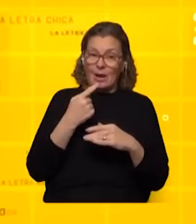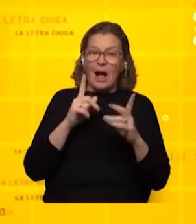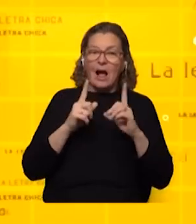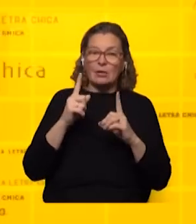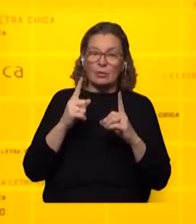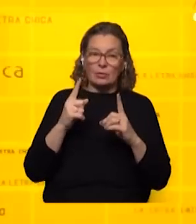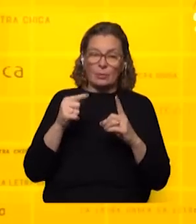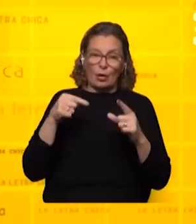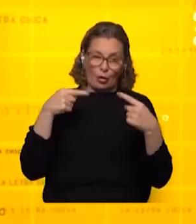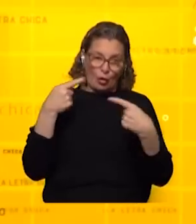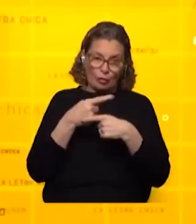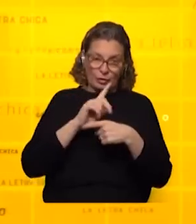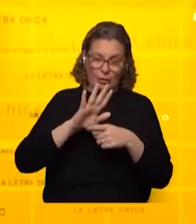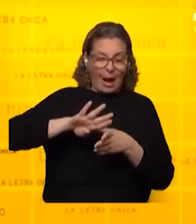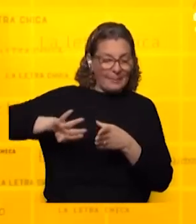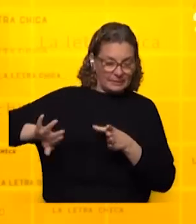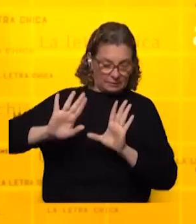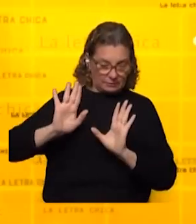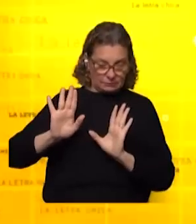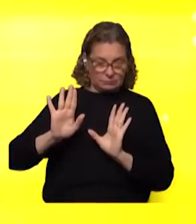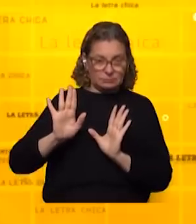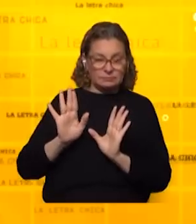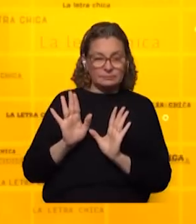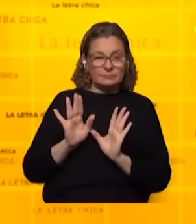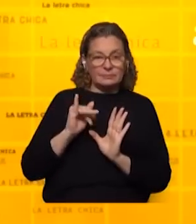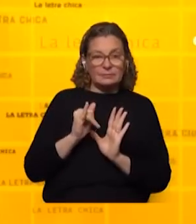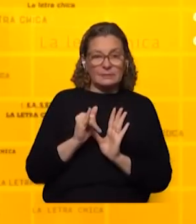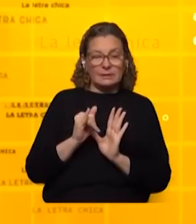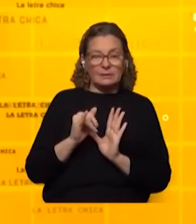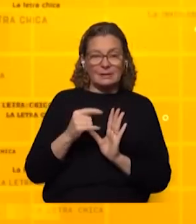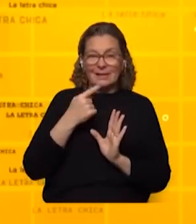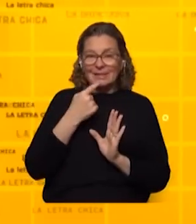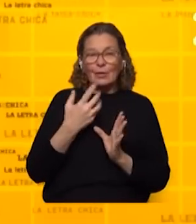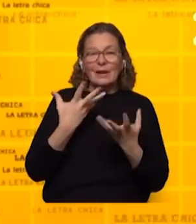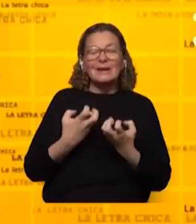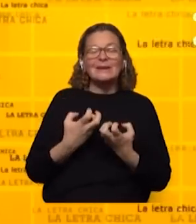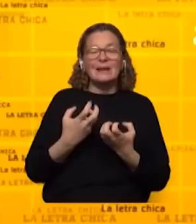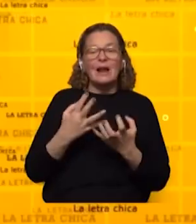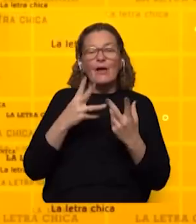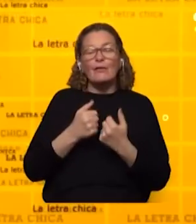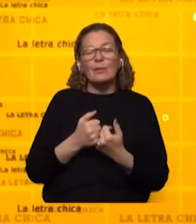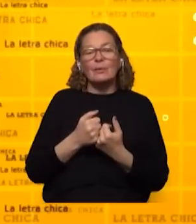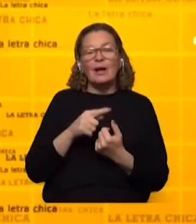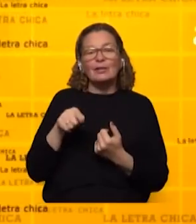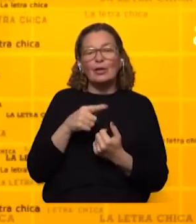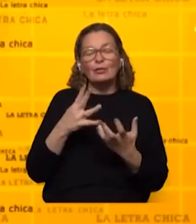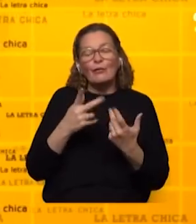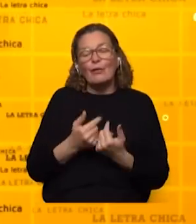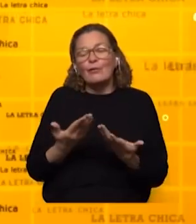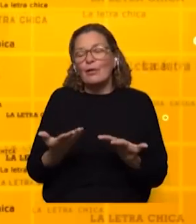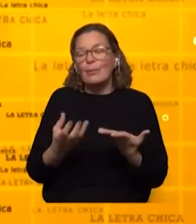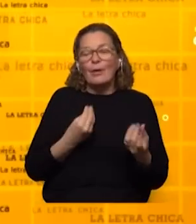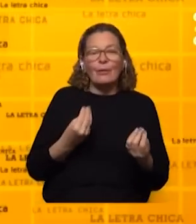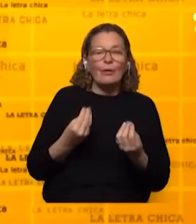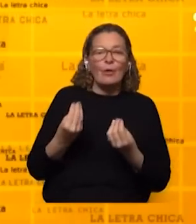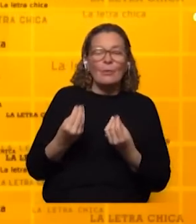agravado de atentado o no. Eso es un aparte, ¿no? Sí. Hablo de las intenciones, la estrategia. Y hasta dónde fue estratégico o hasta